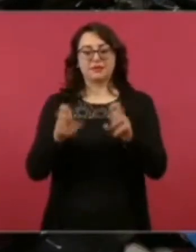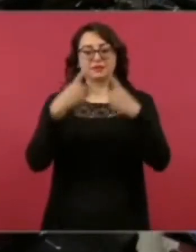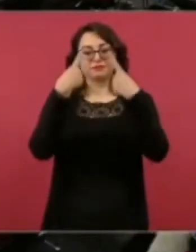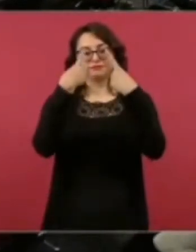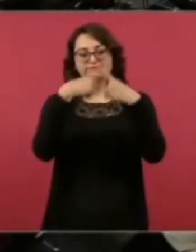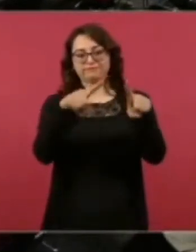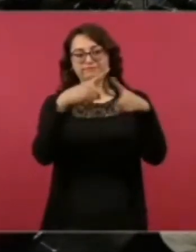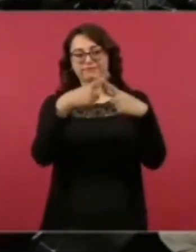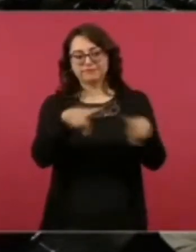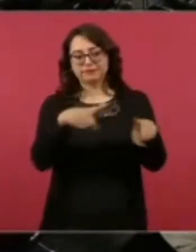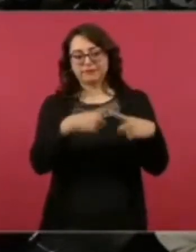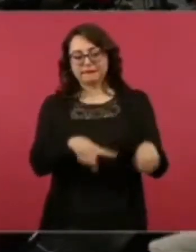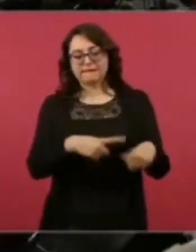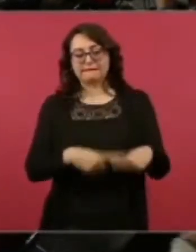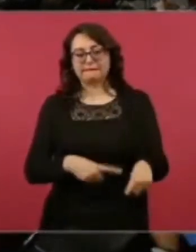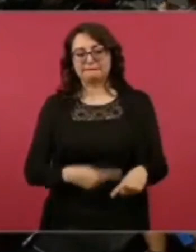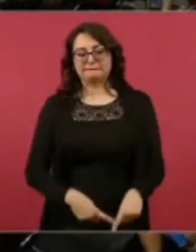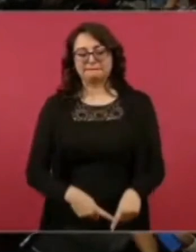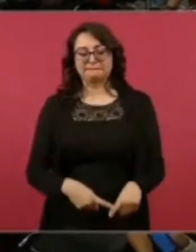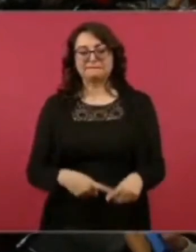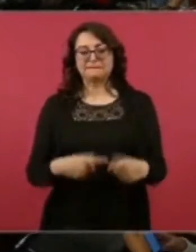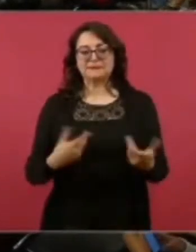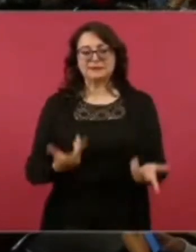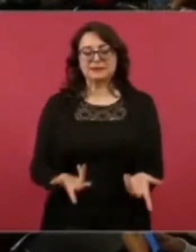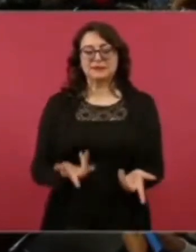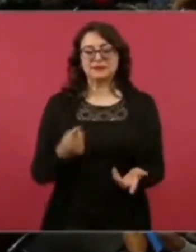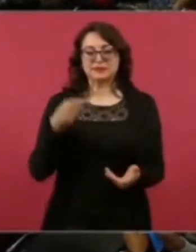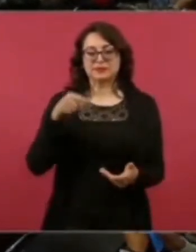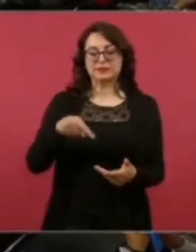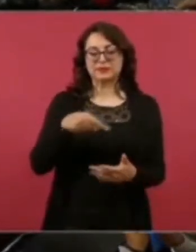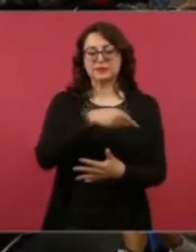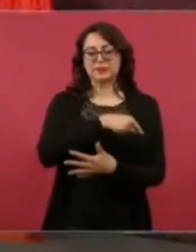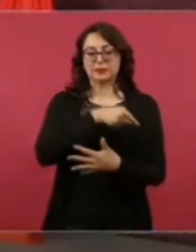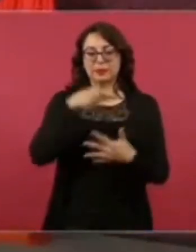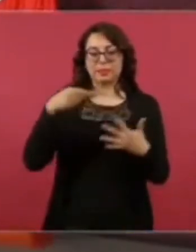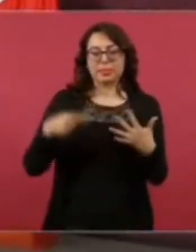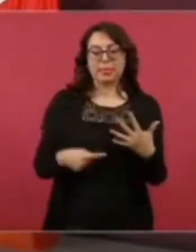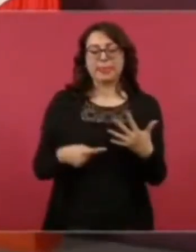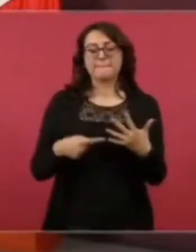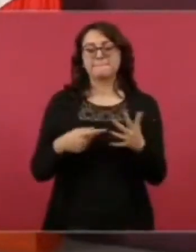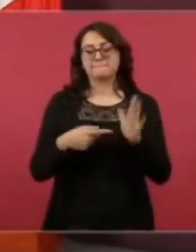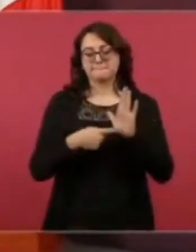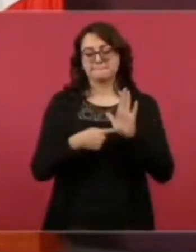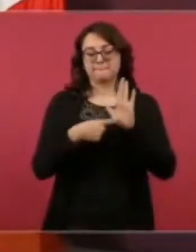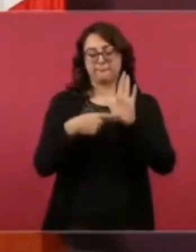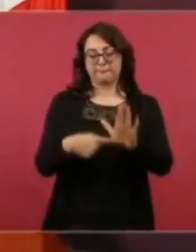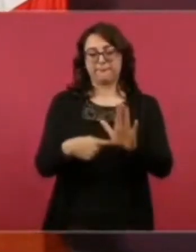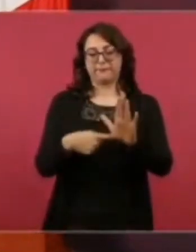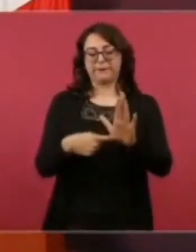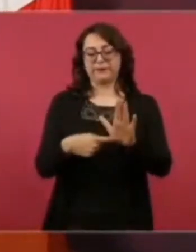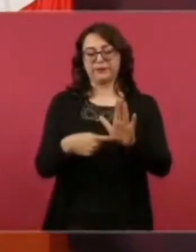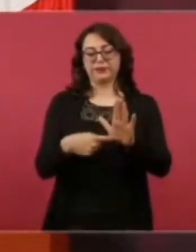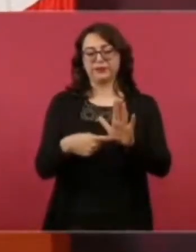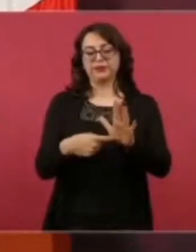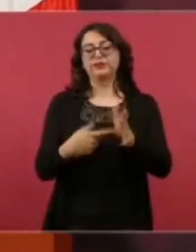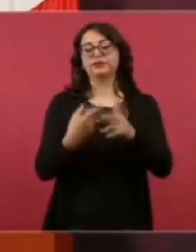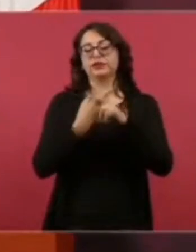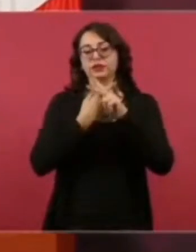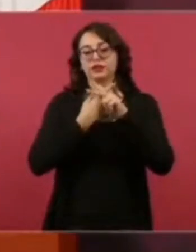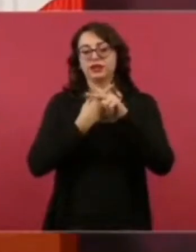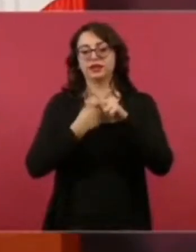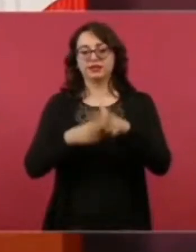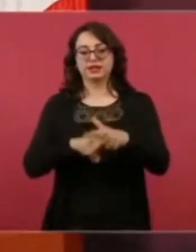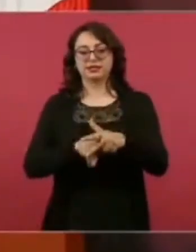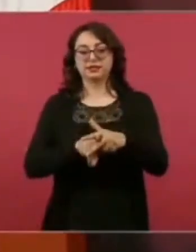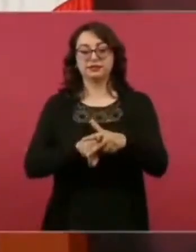desahogar toda la agenda. Vamos a comenzar